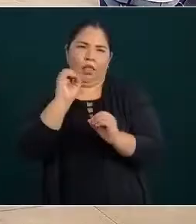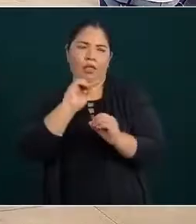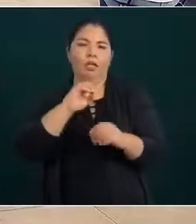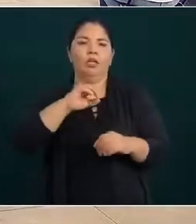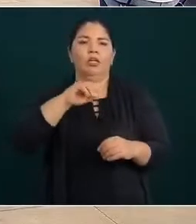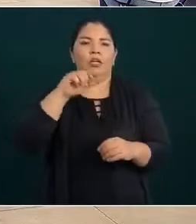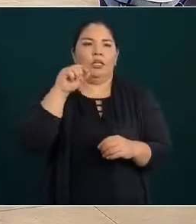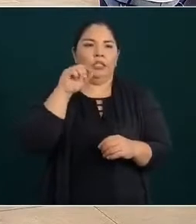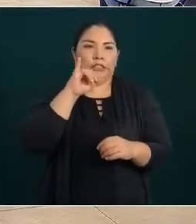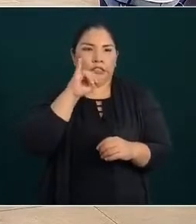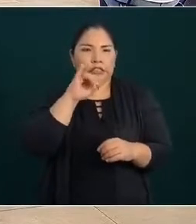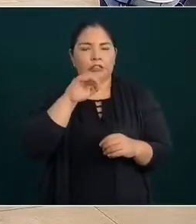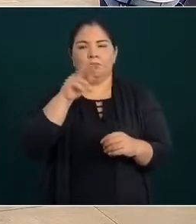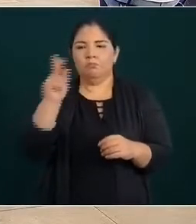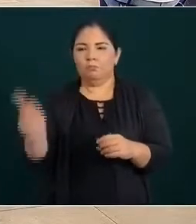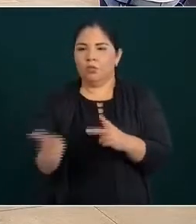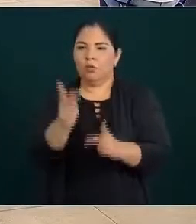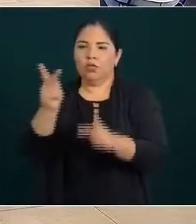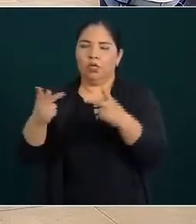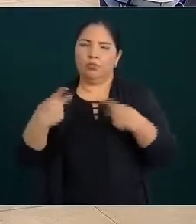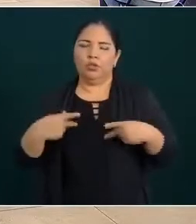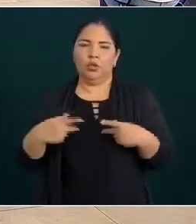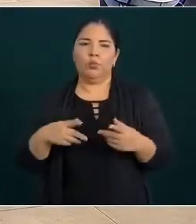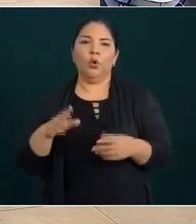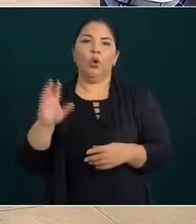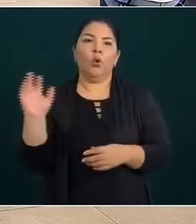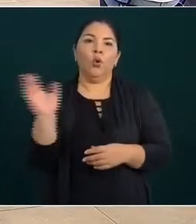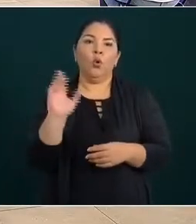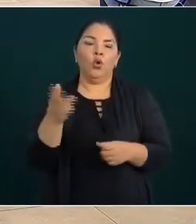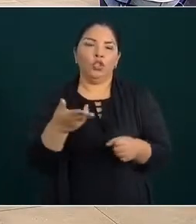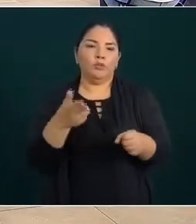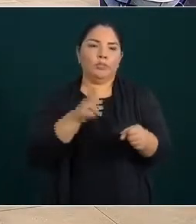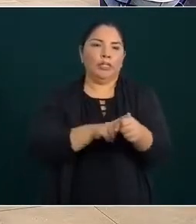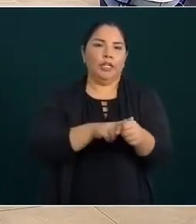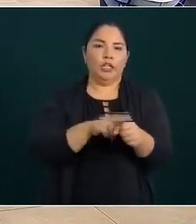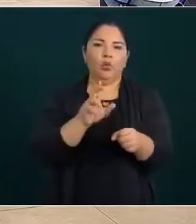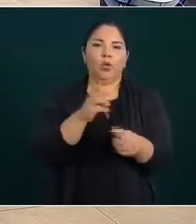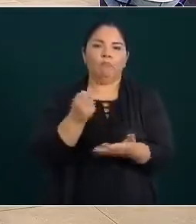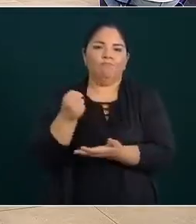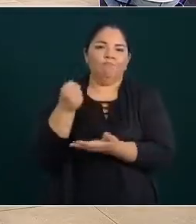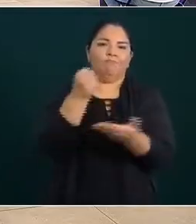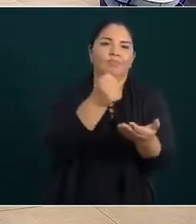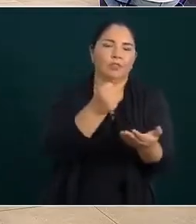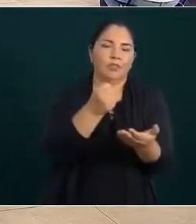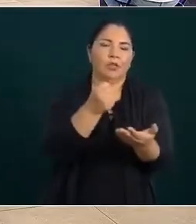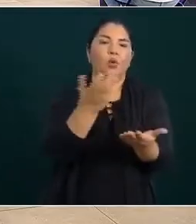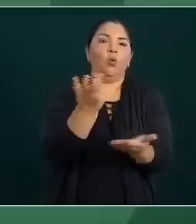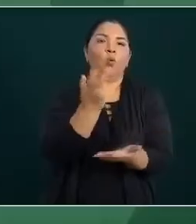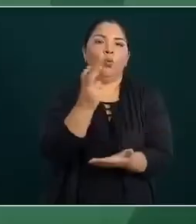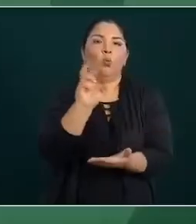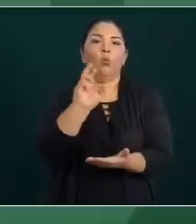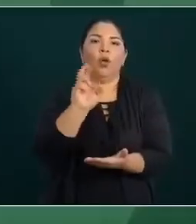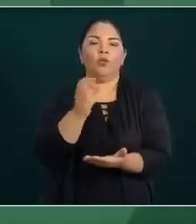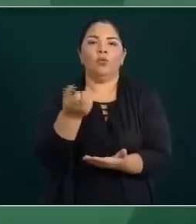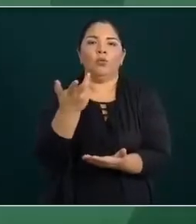de todas maneras. En el tema de los hospitales, ¿cuánto sería la inversión? No tengo el dato